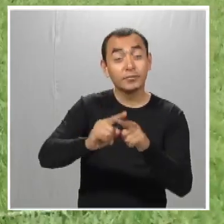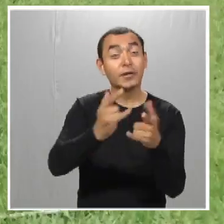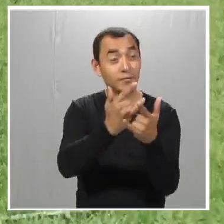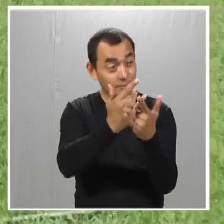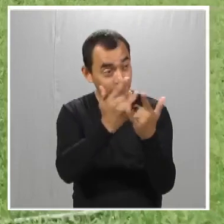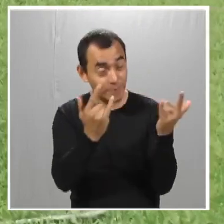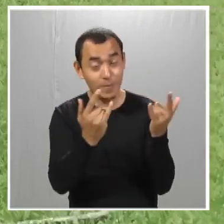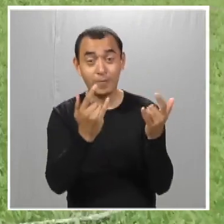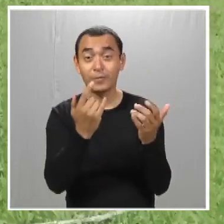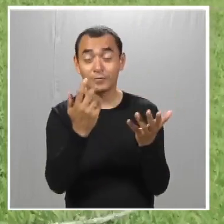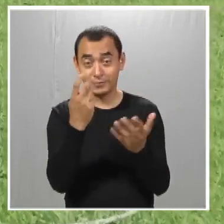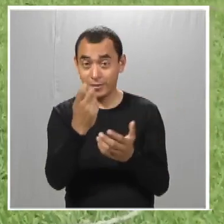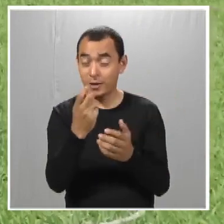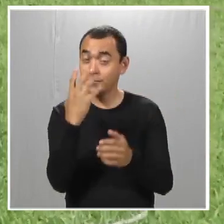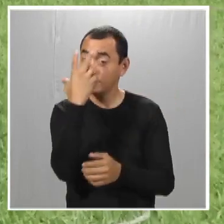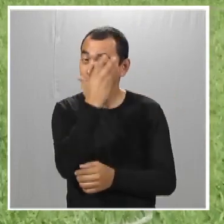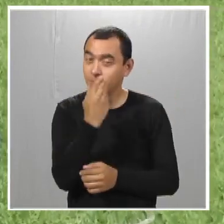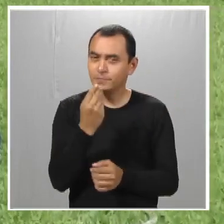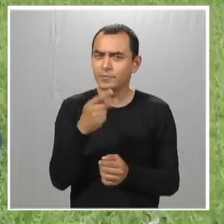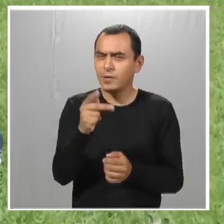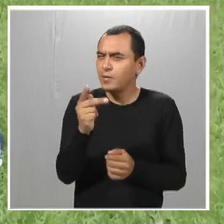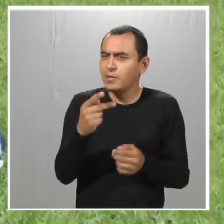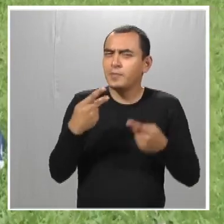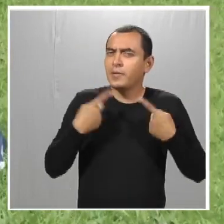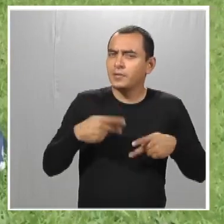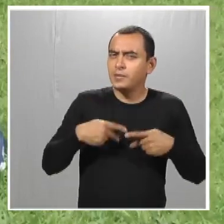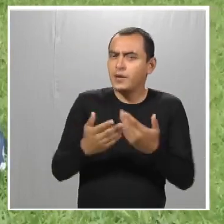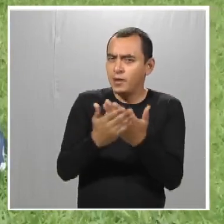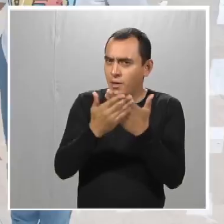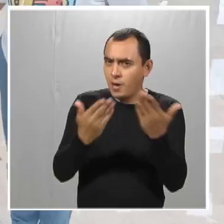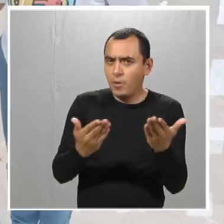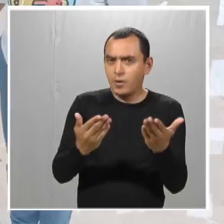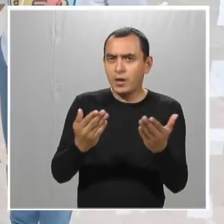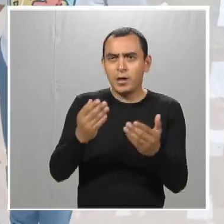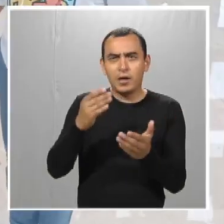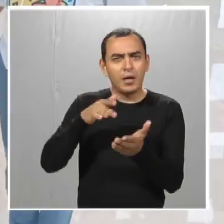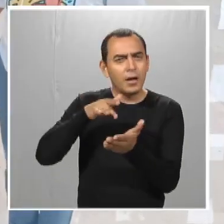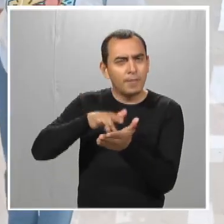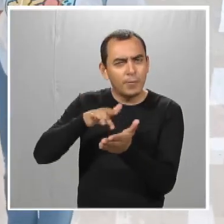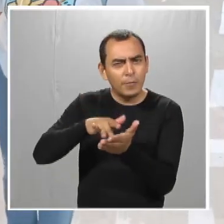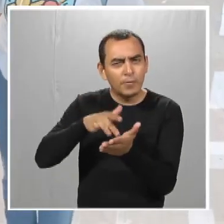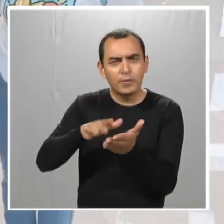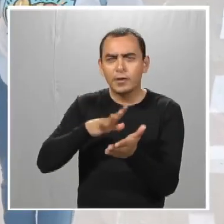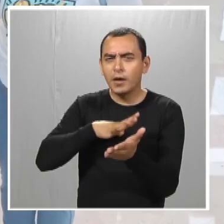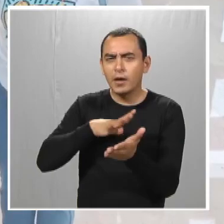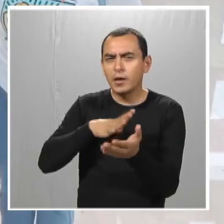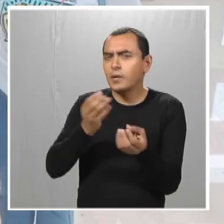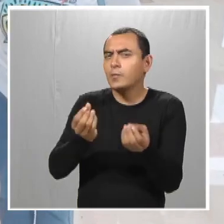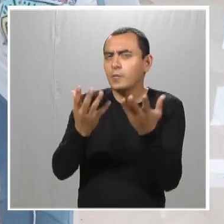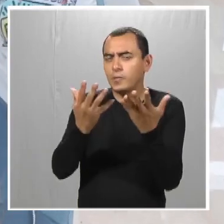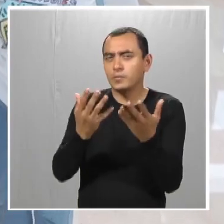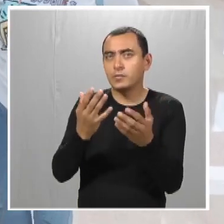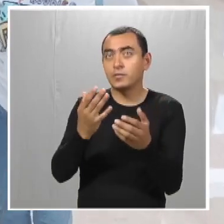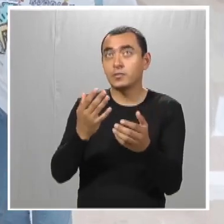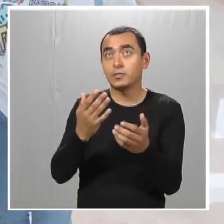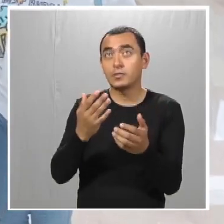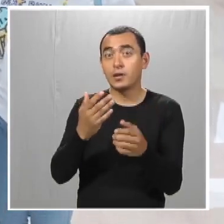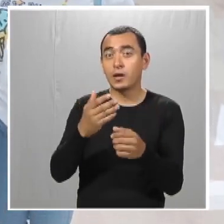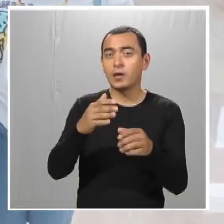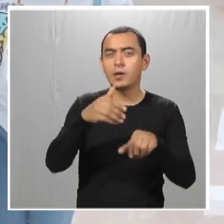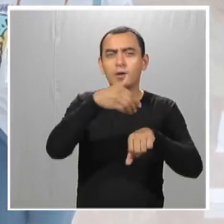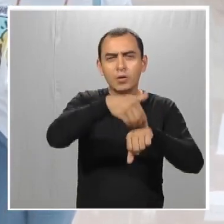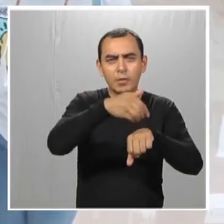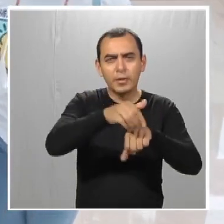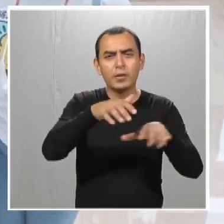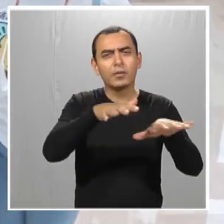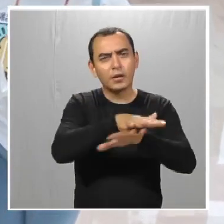maravilloso. Sí, sí, sin importar. ¿Cuántas personas entonces actualmente voluntarios y voluntarias tienen en Best Boys? El número va